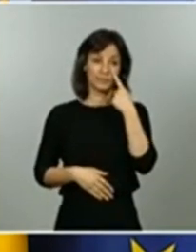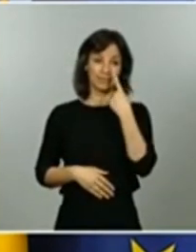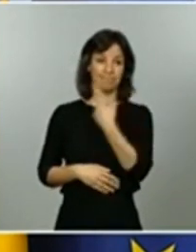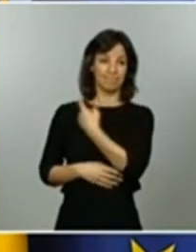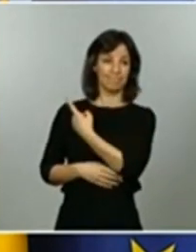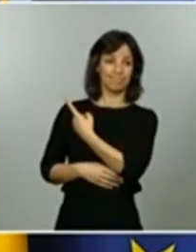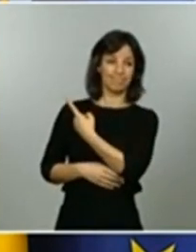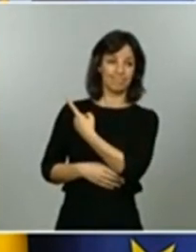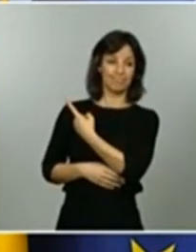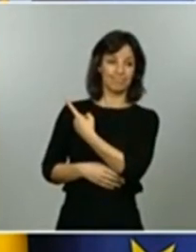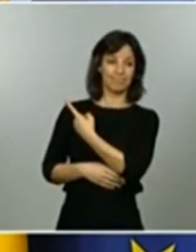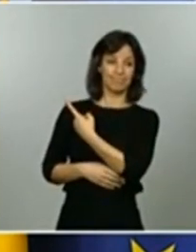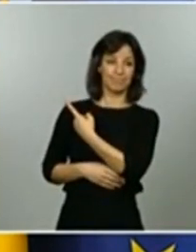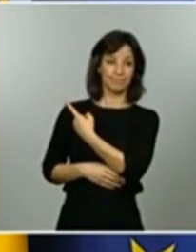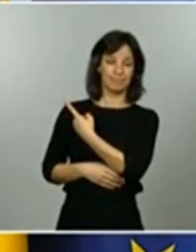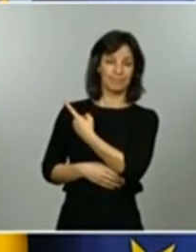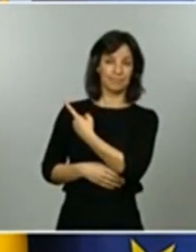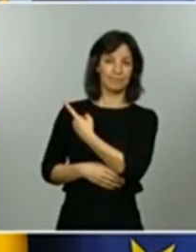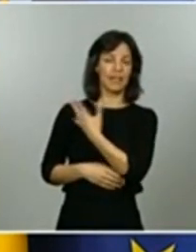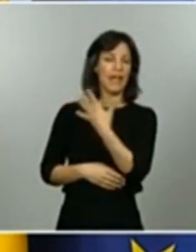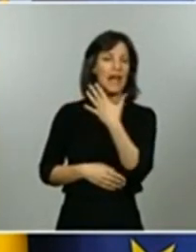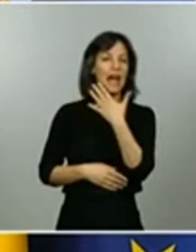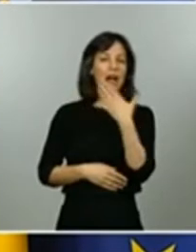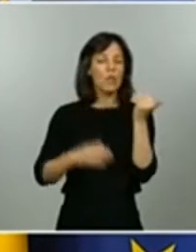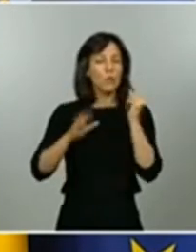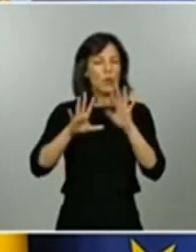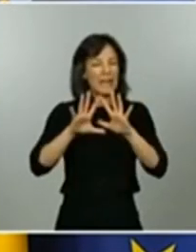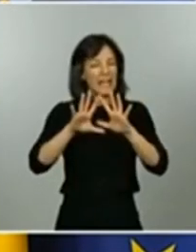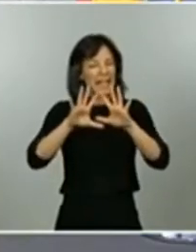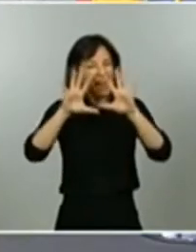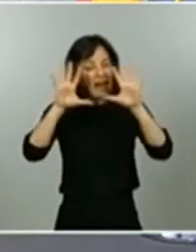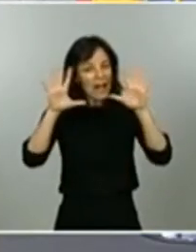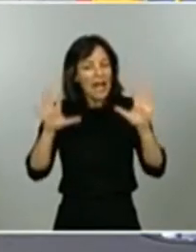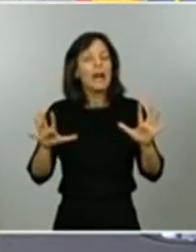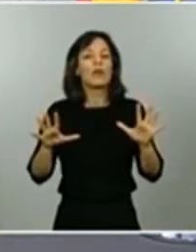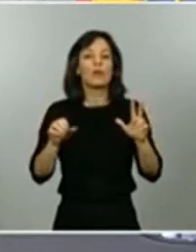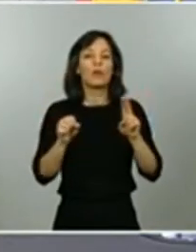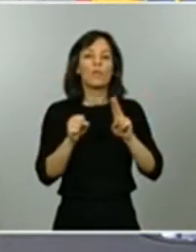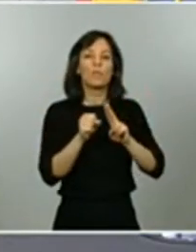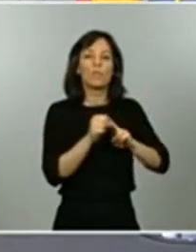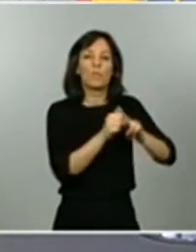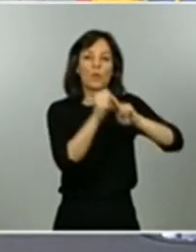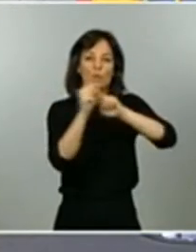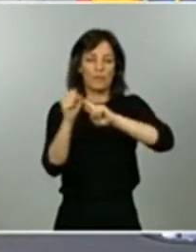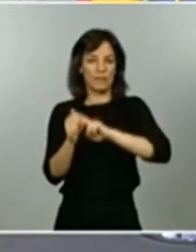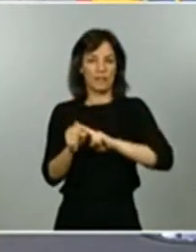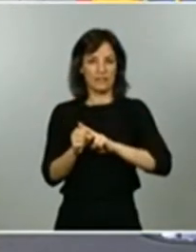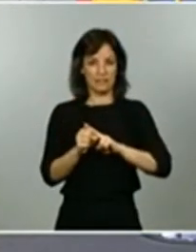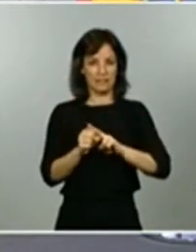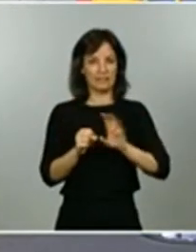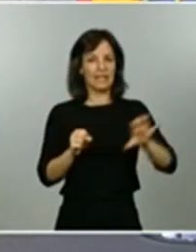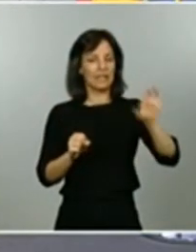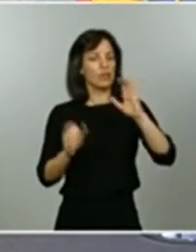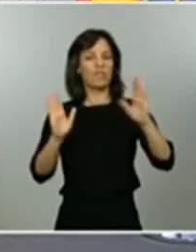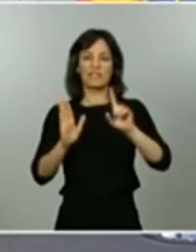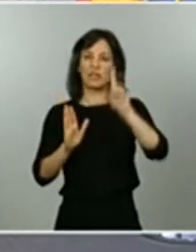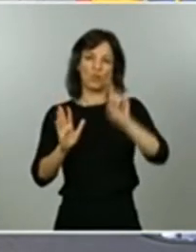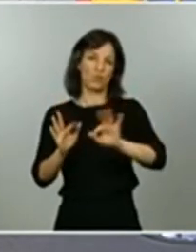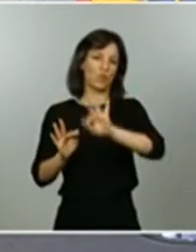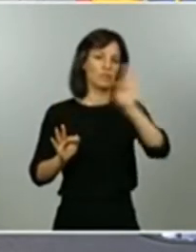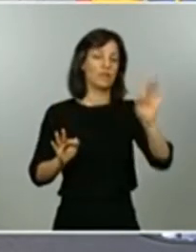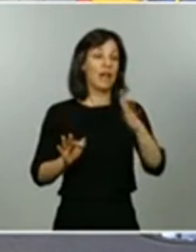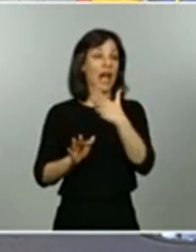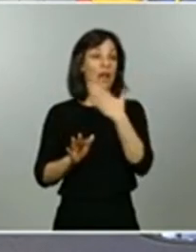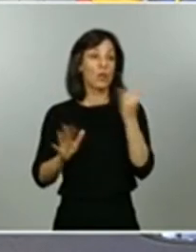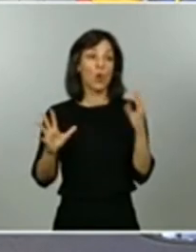un azul más claro son las provincias o territorios que pasan a la fase 1 en un azul más oscuro están